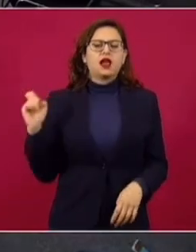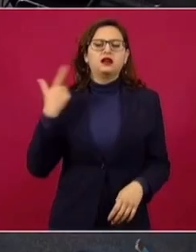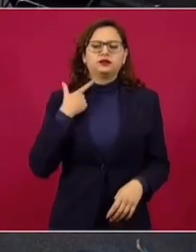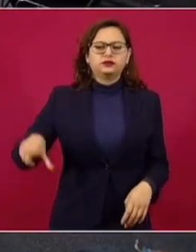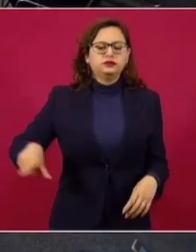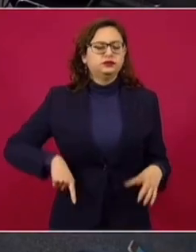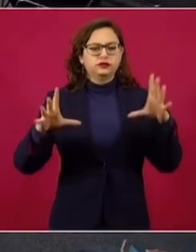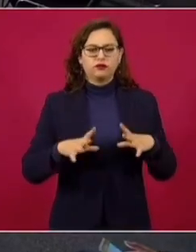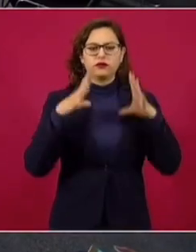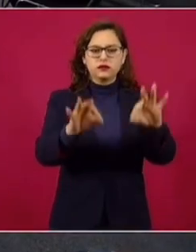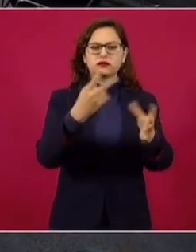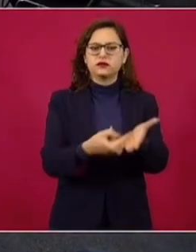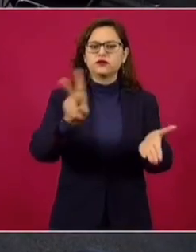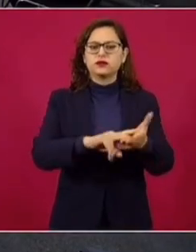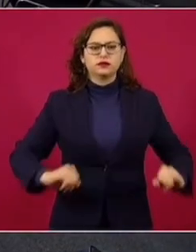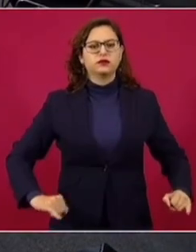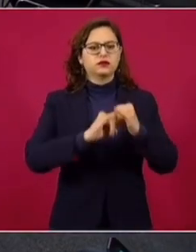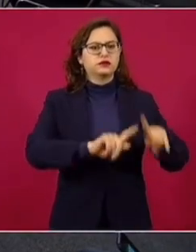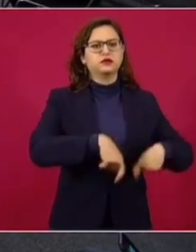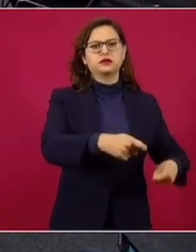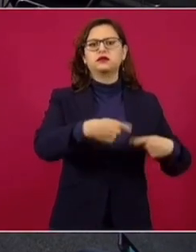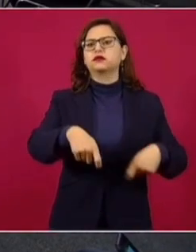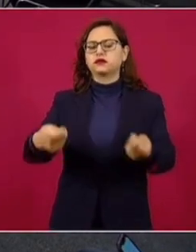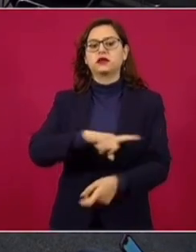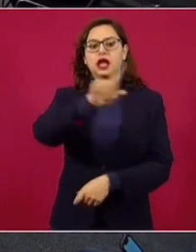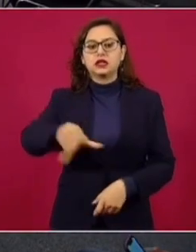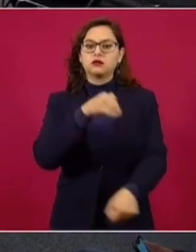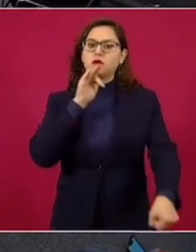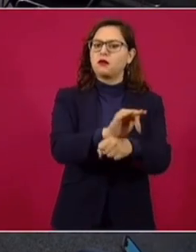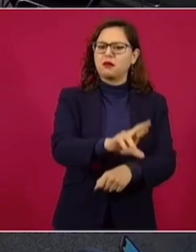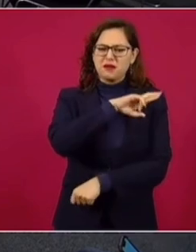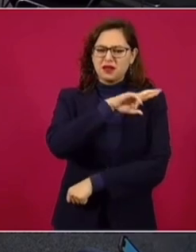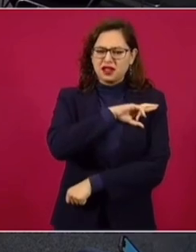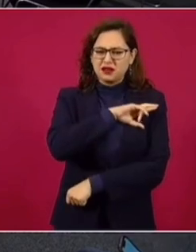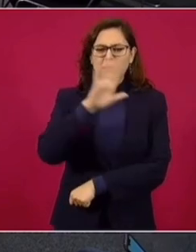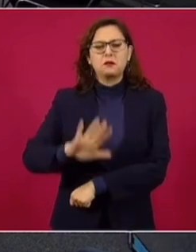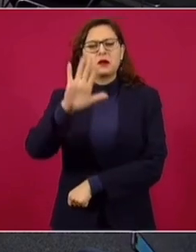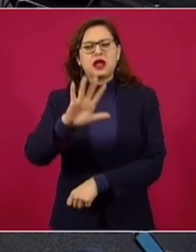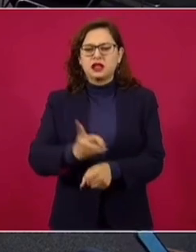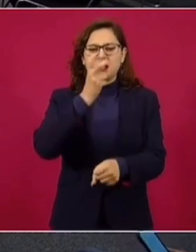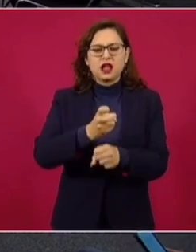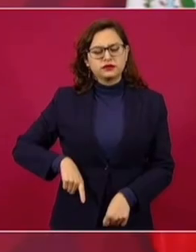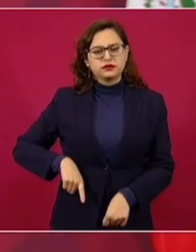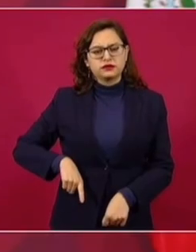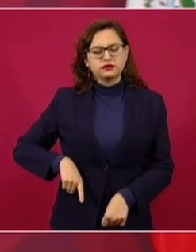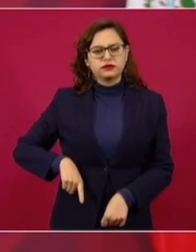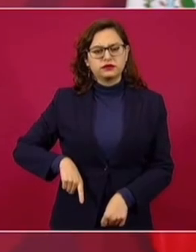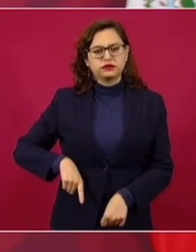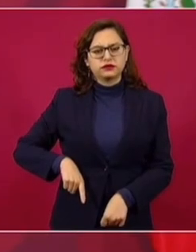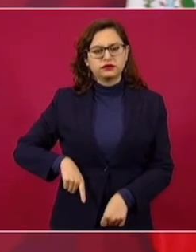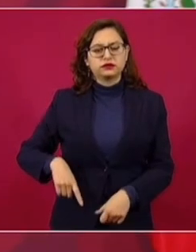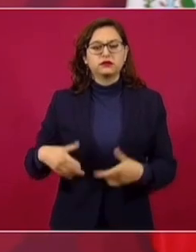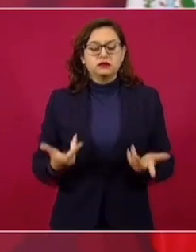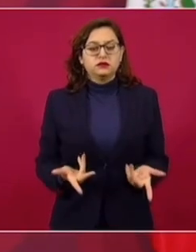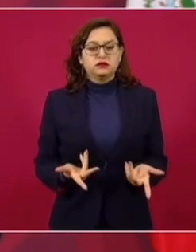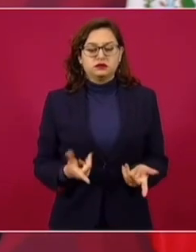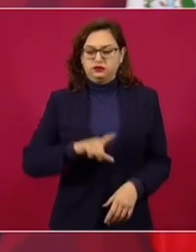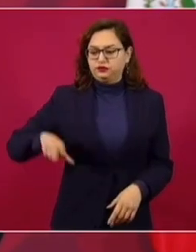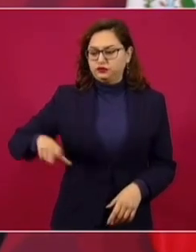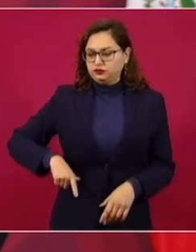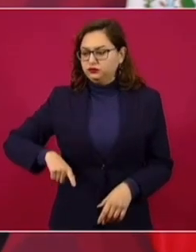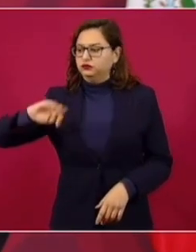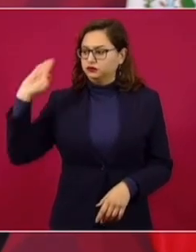para privatizar. Son gobiernos paralelos. Es un poder dual.